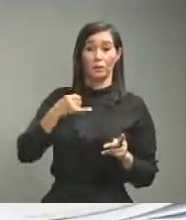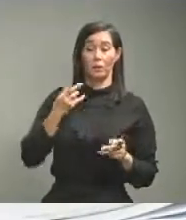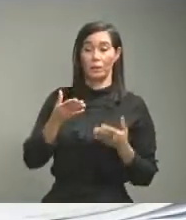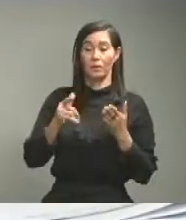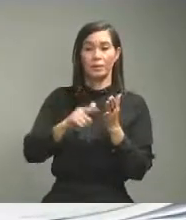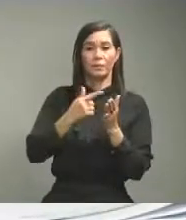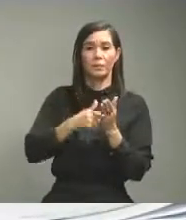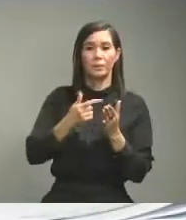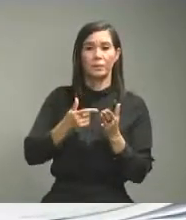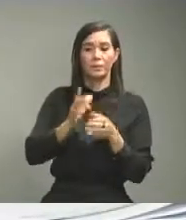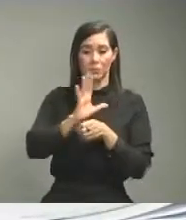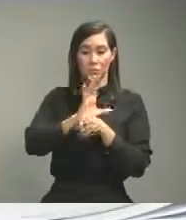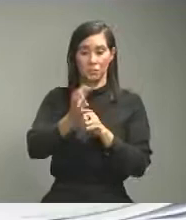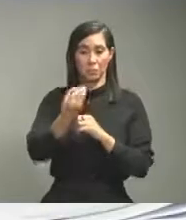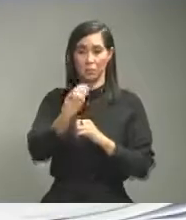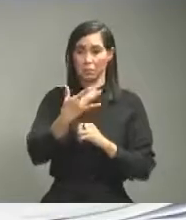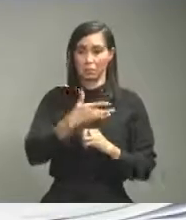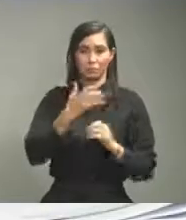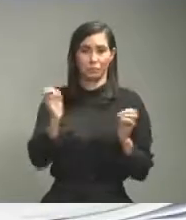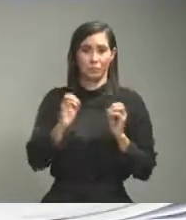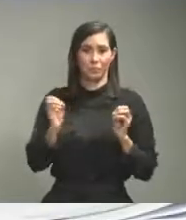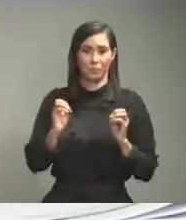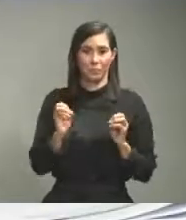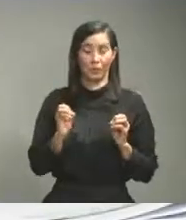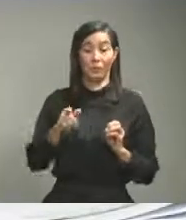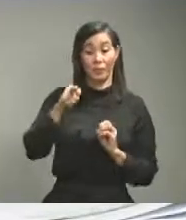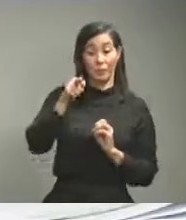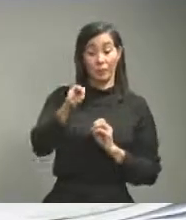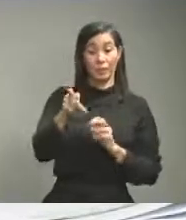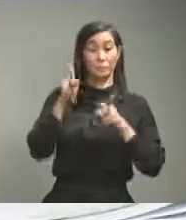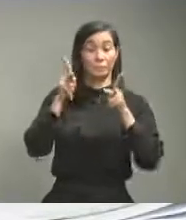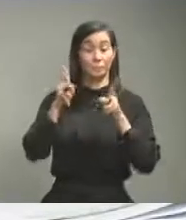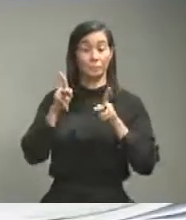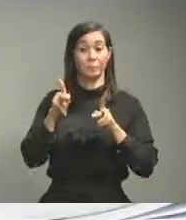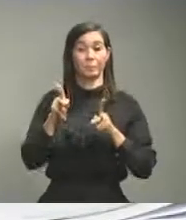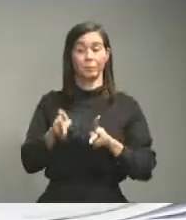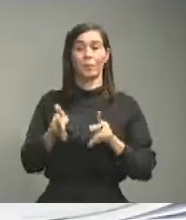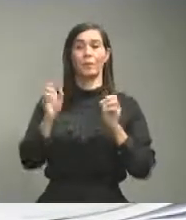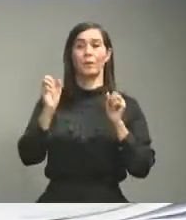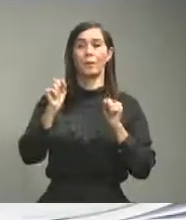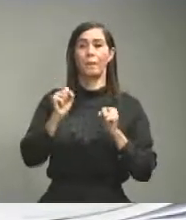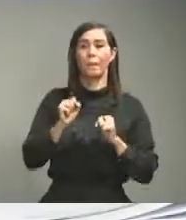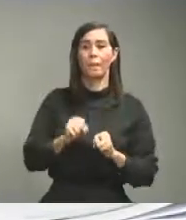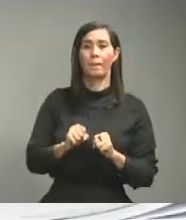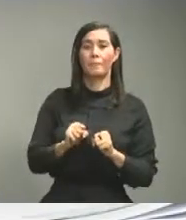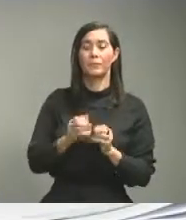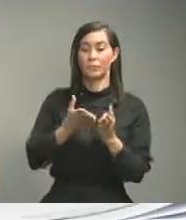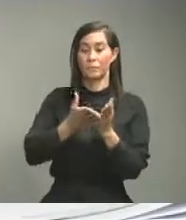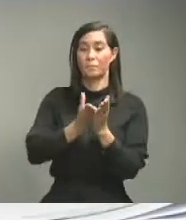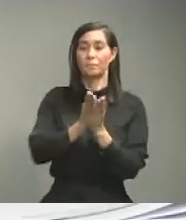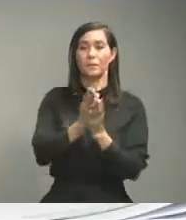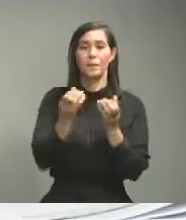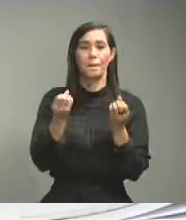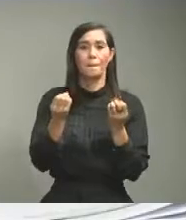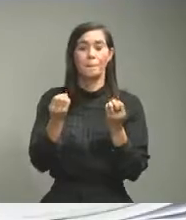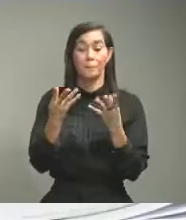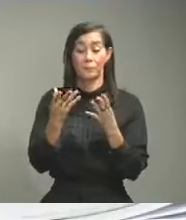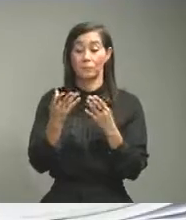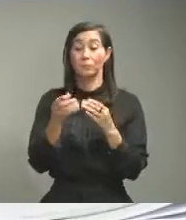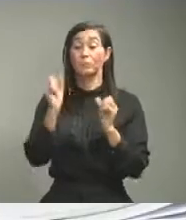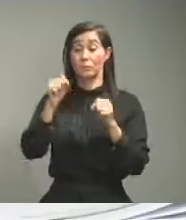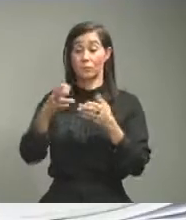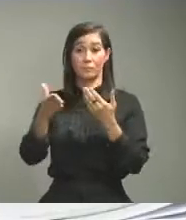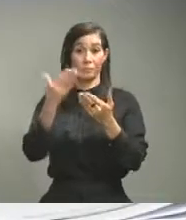leve ese tipo de personas pueden ser vías importantes para la transmisión